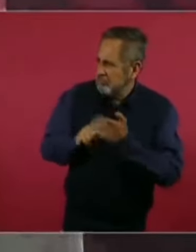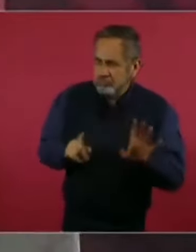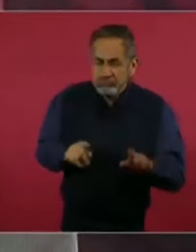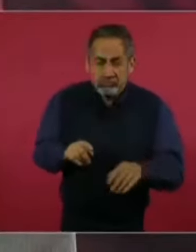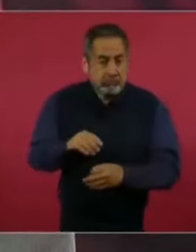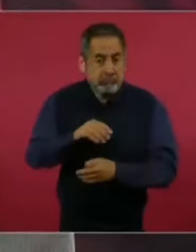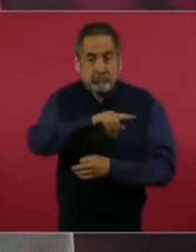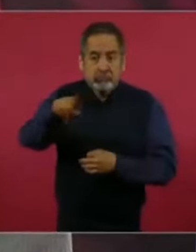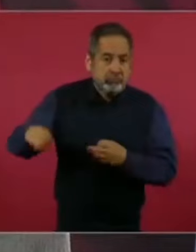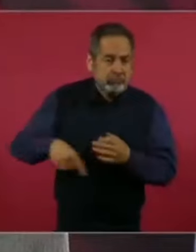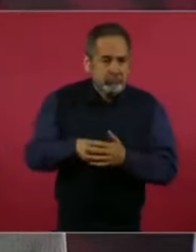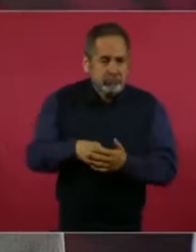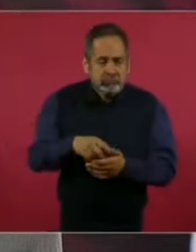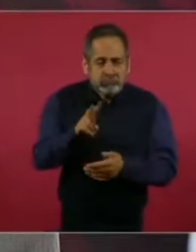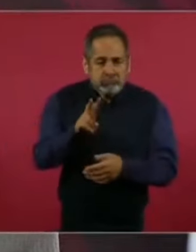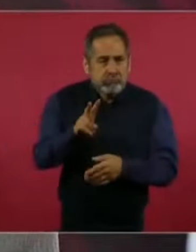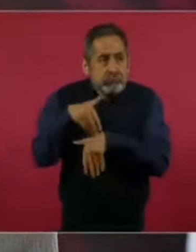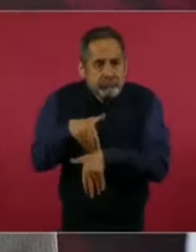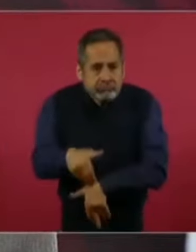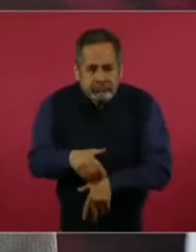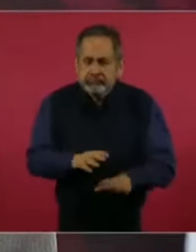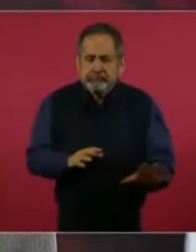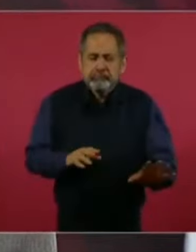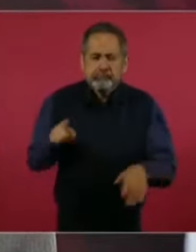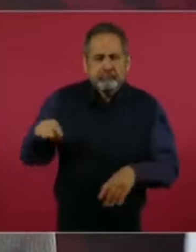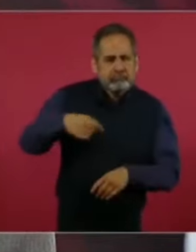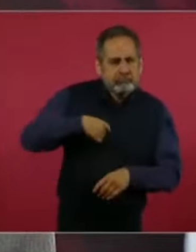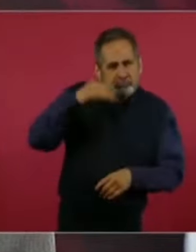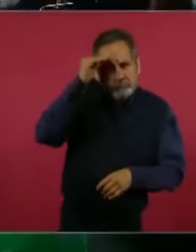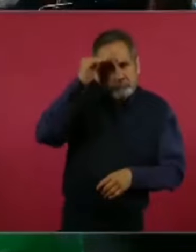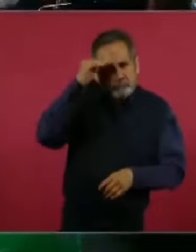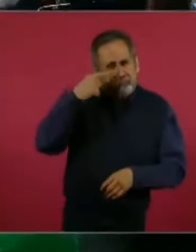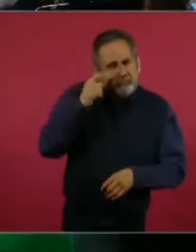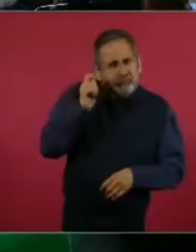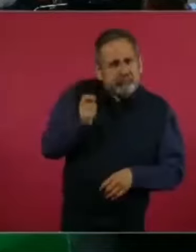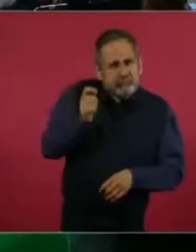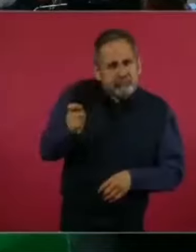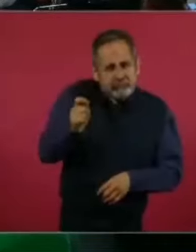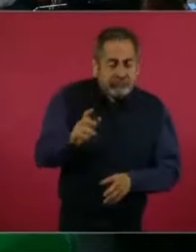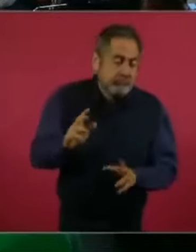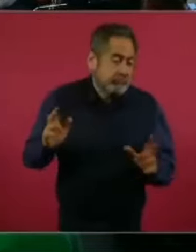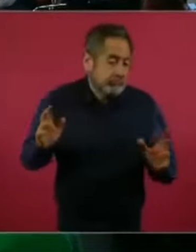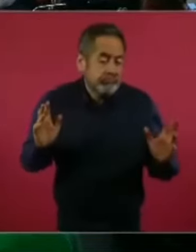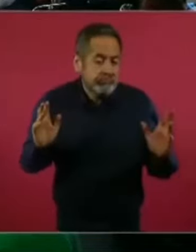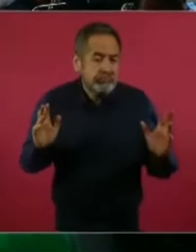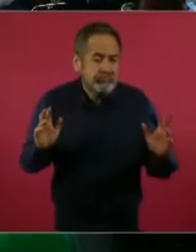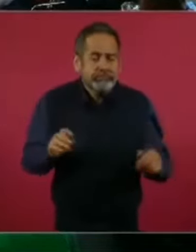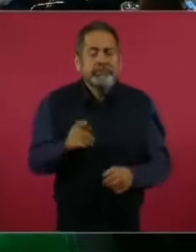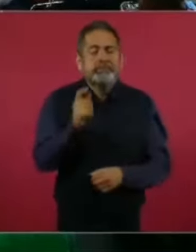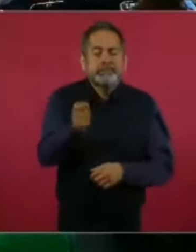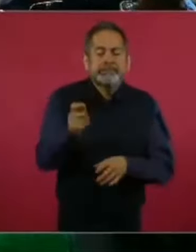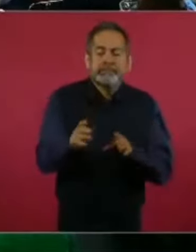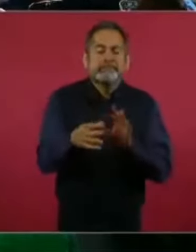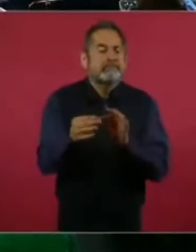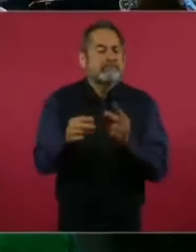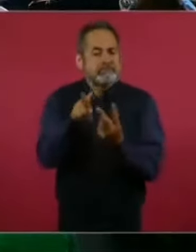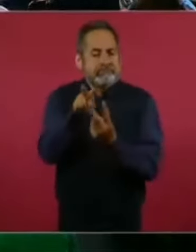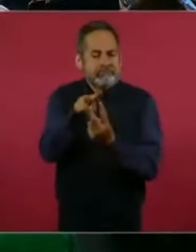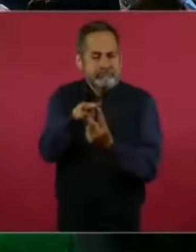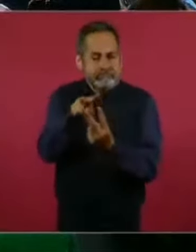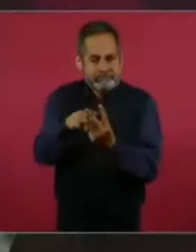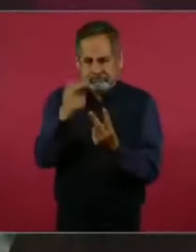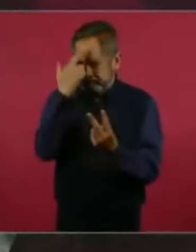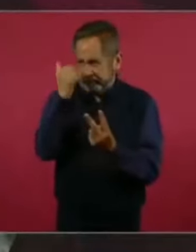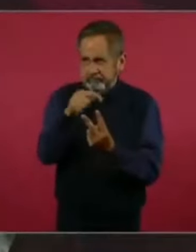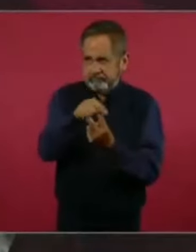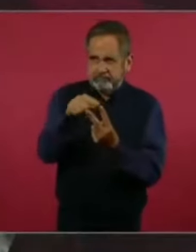yo podría decir que se debe a dos razones,